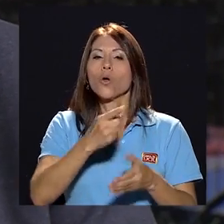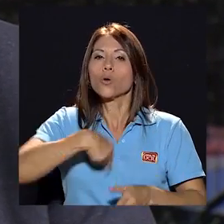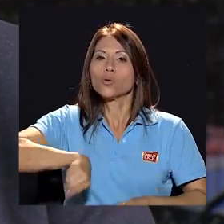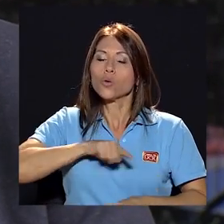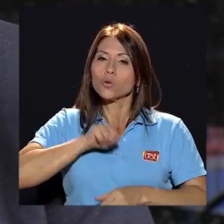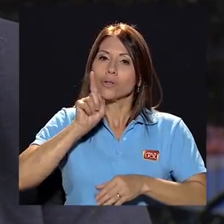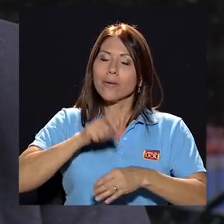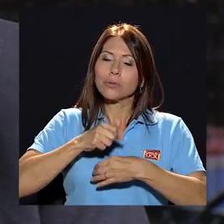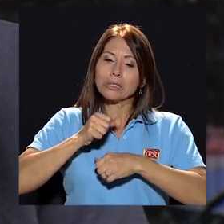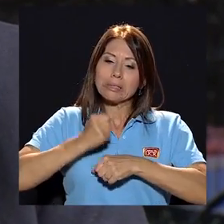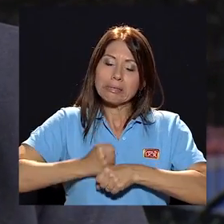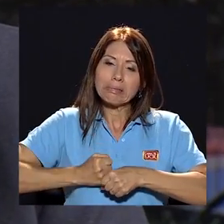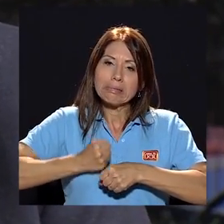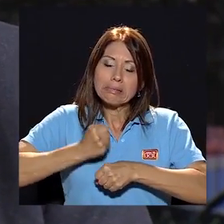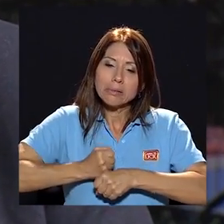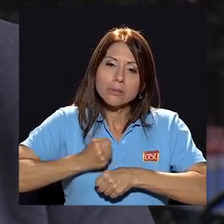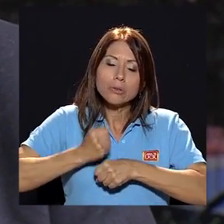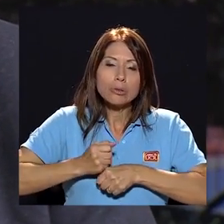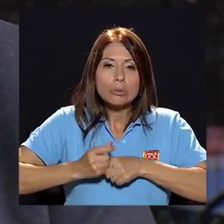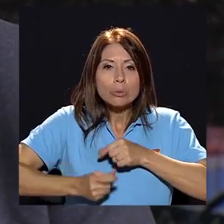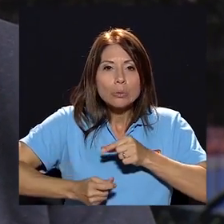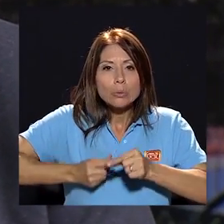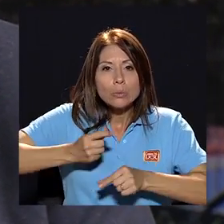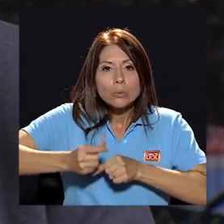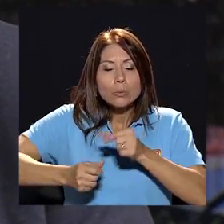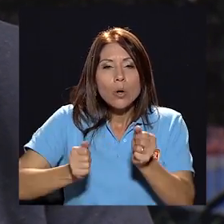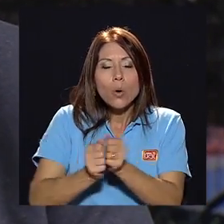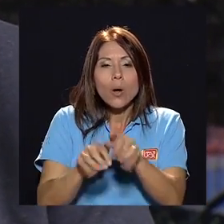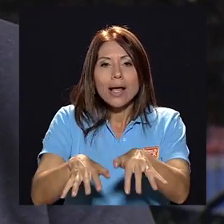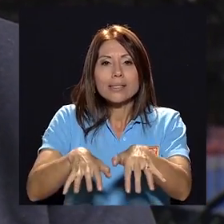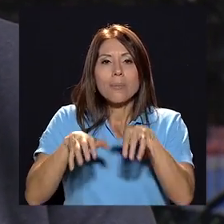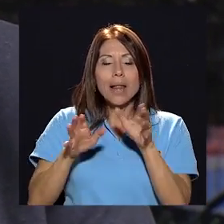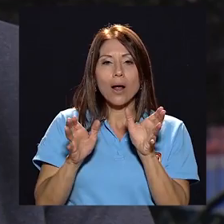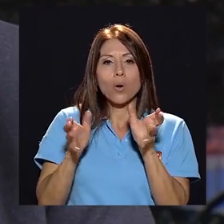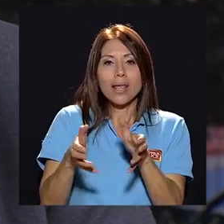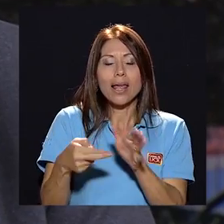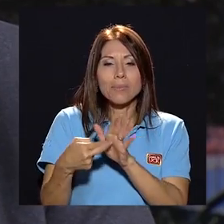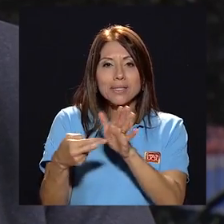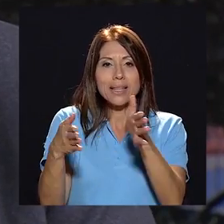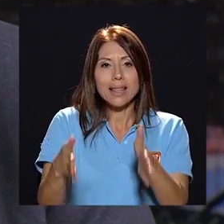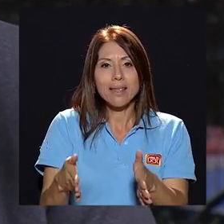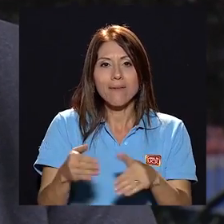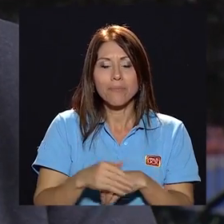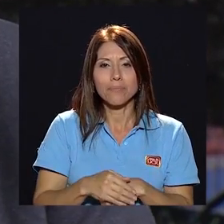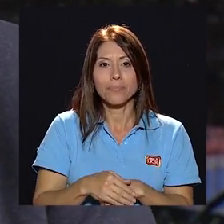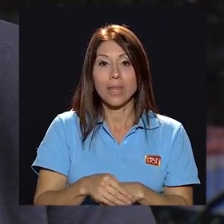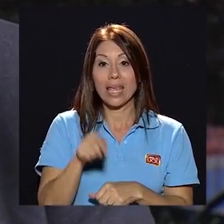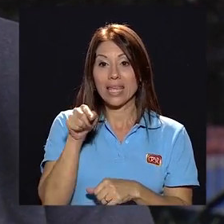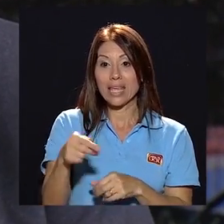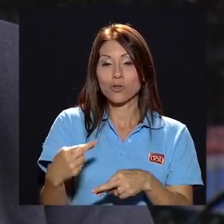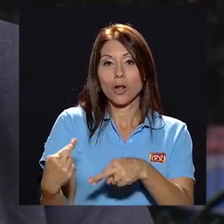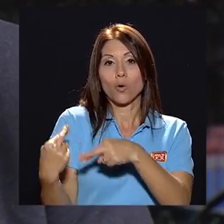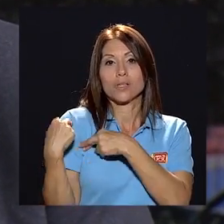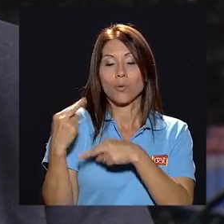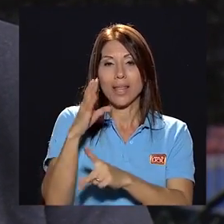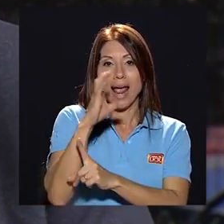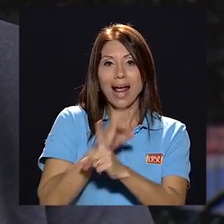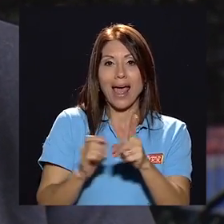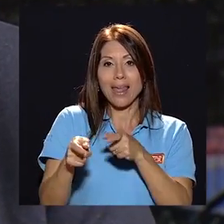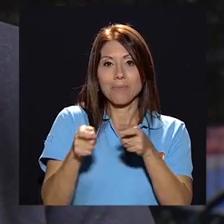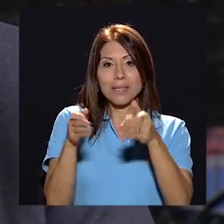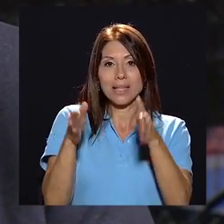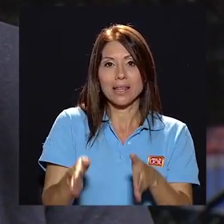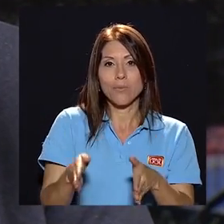tenemos que hacer un trabajo hormiga con la asamblea colegial representativa y eso le corresponde a cada